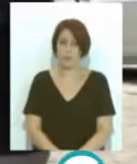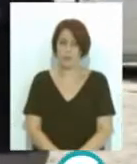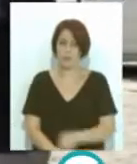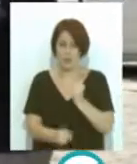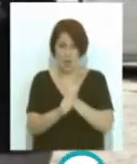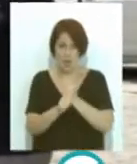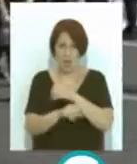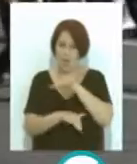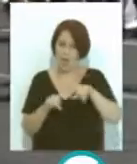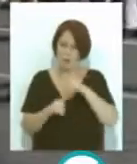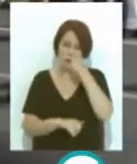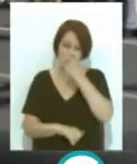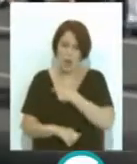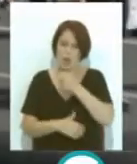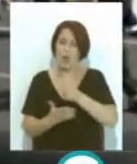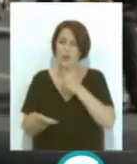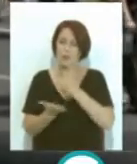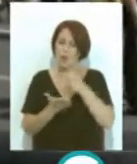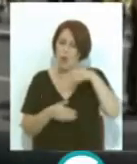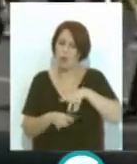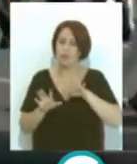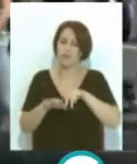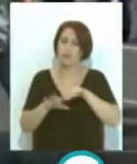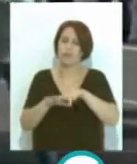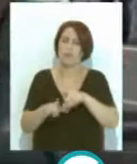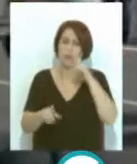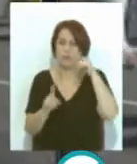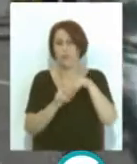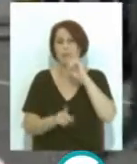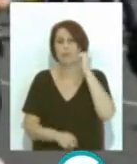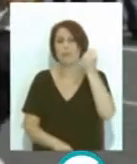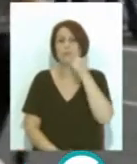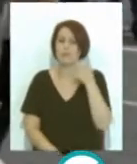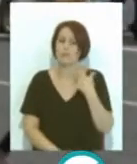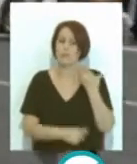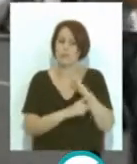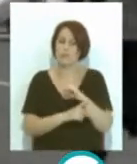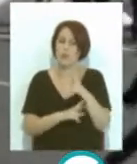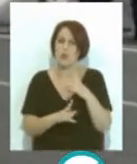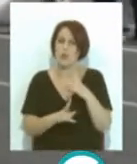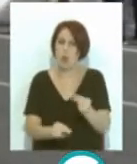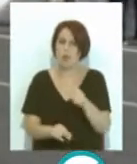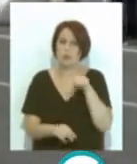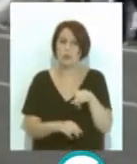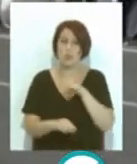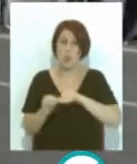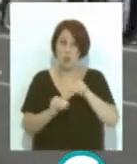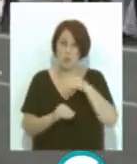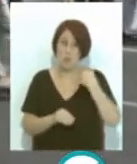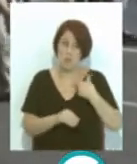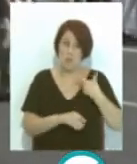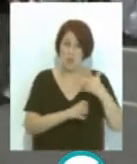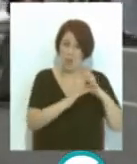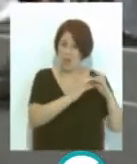trabajadores de Airbus Puerto Real han vuelto hoy a concentrarse para protestar y mostrar su rechazo absoluto con las soluciones que se están